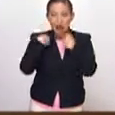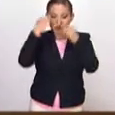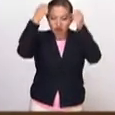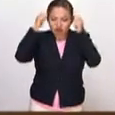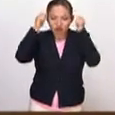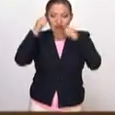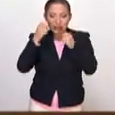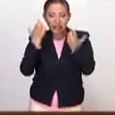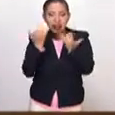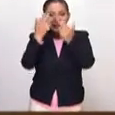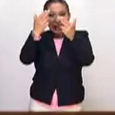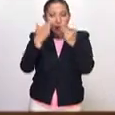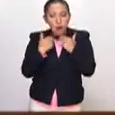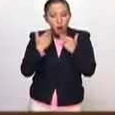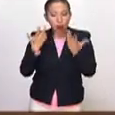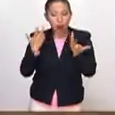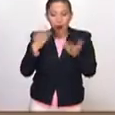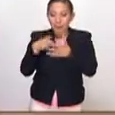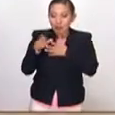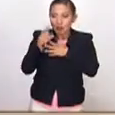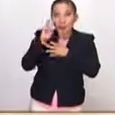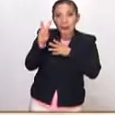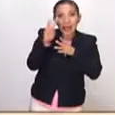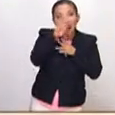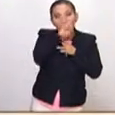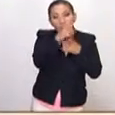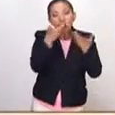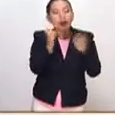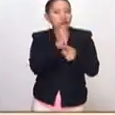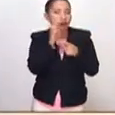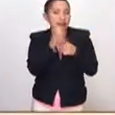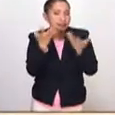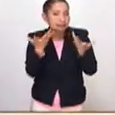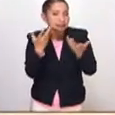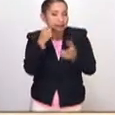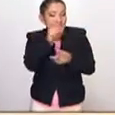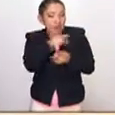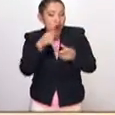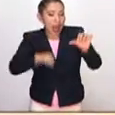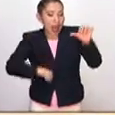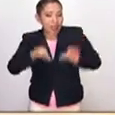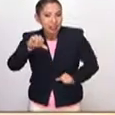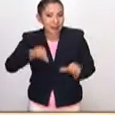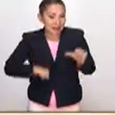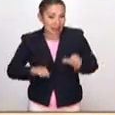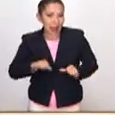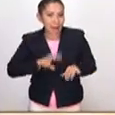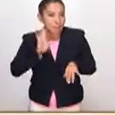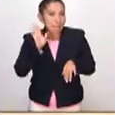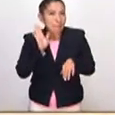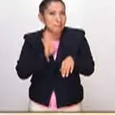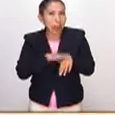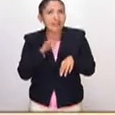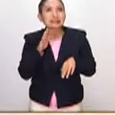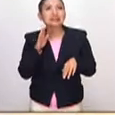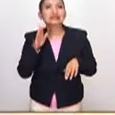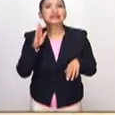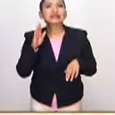y reproducir el cuadro que están viendo. Entonces, bueno, pues eso, desde esas dinámicas mucho más